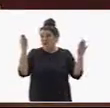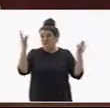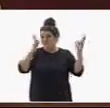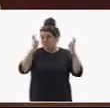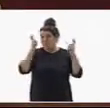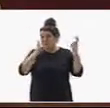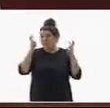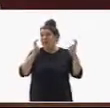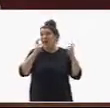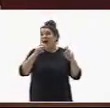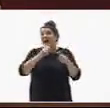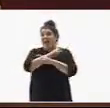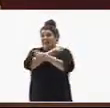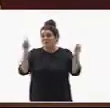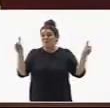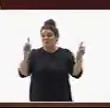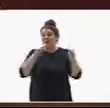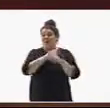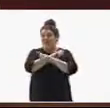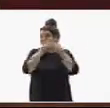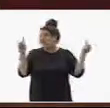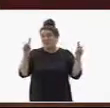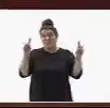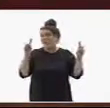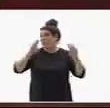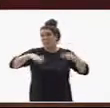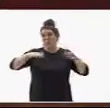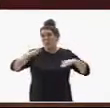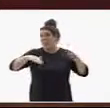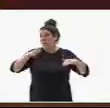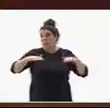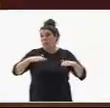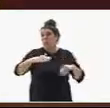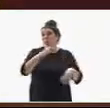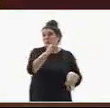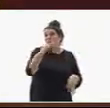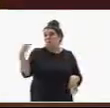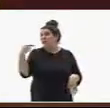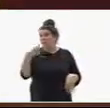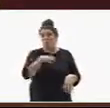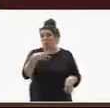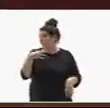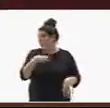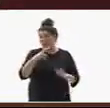recuerda al público asistente que no se pueden hacer manifestaciones ni a favor ni en contra. Lo establece el reglamento y es obligación